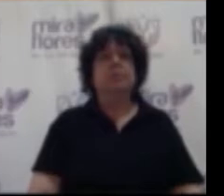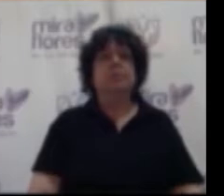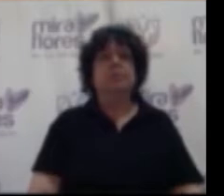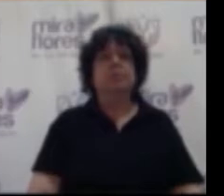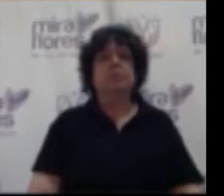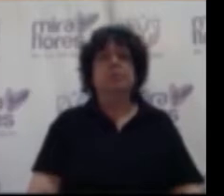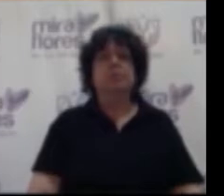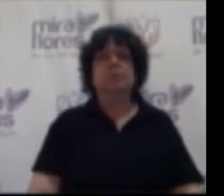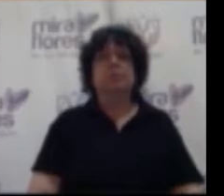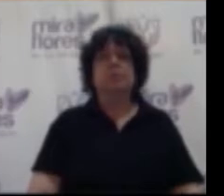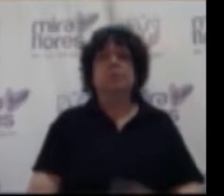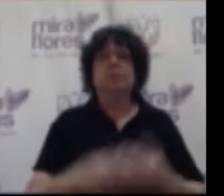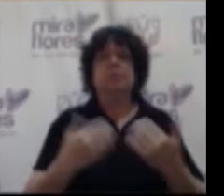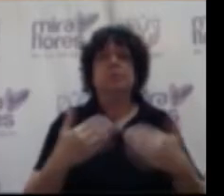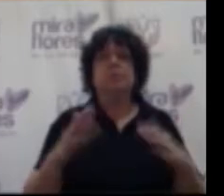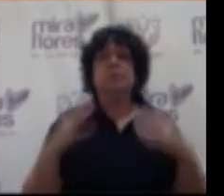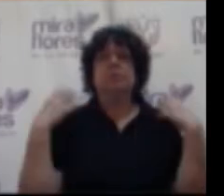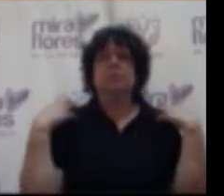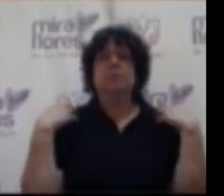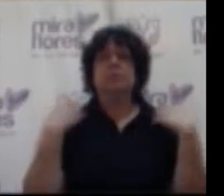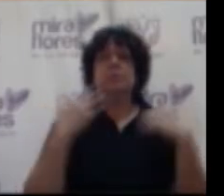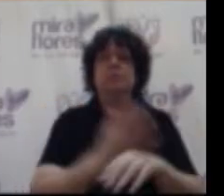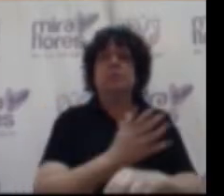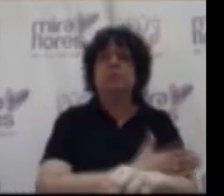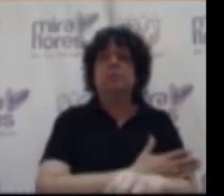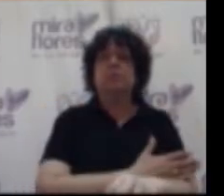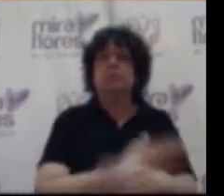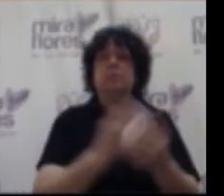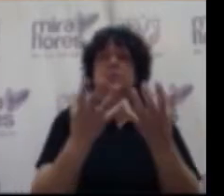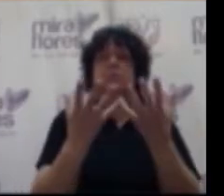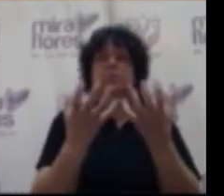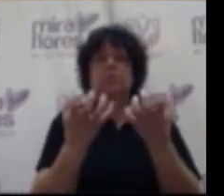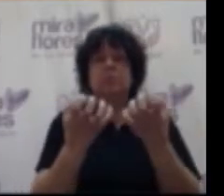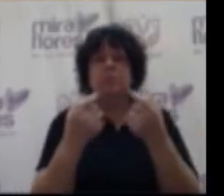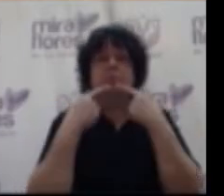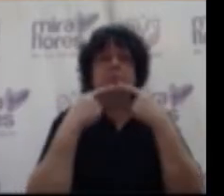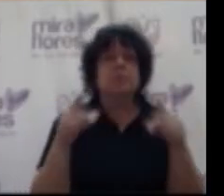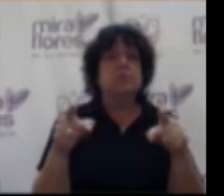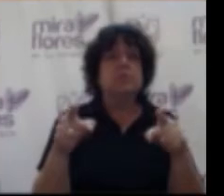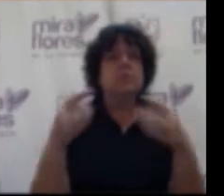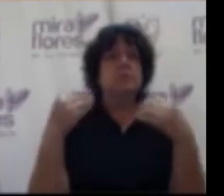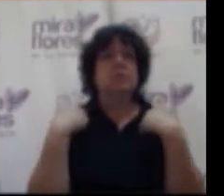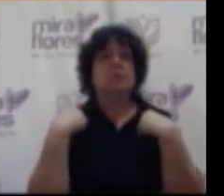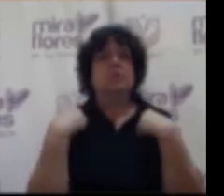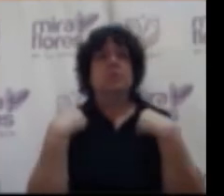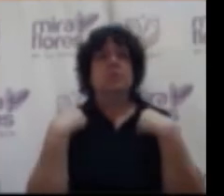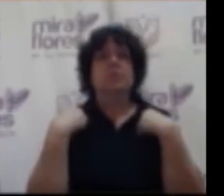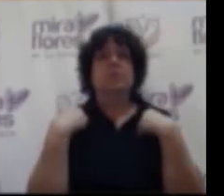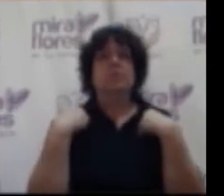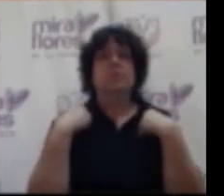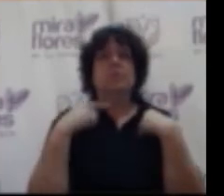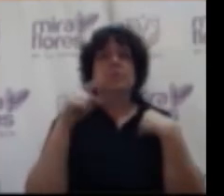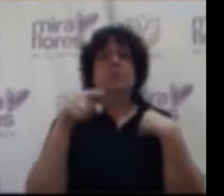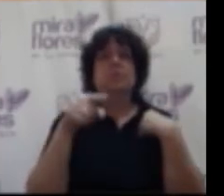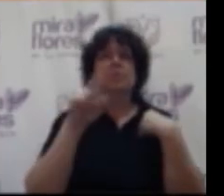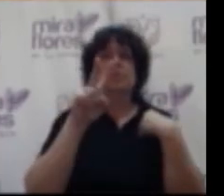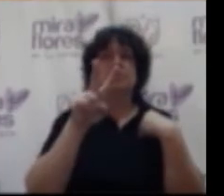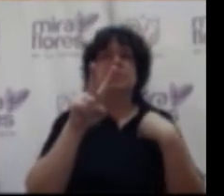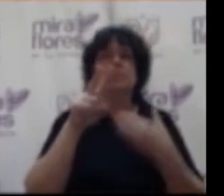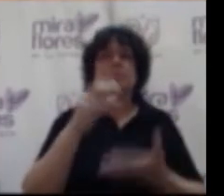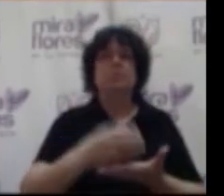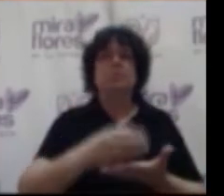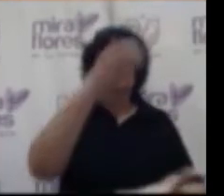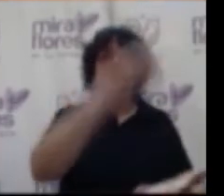el despacho pero antes de entrar al despacho quería yo mencionar que tenemos aquí en mesa dos premios de